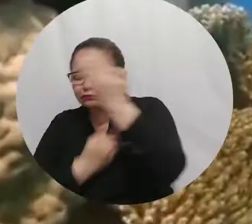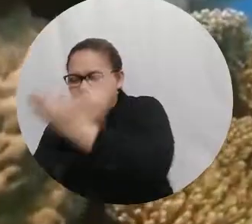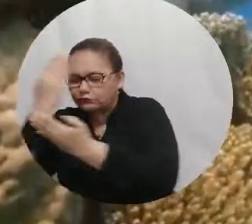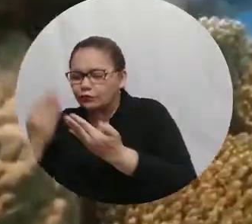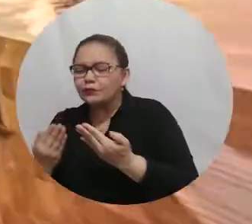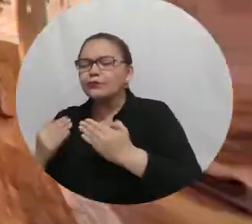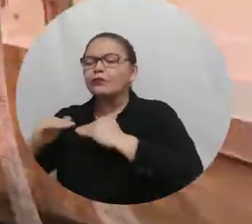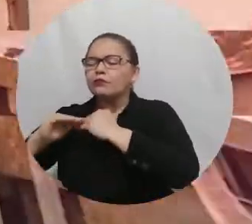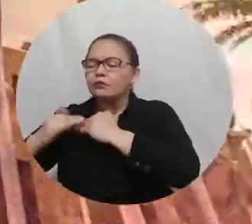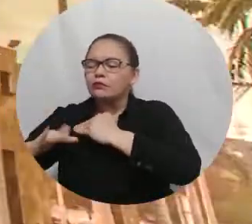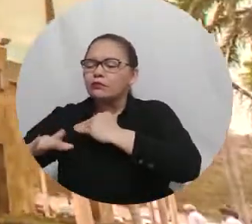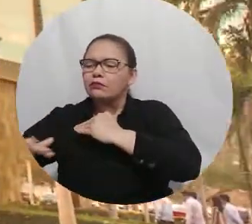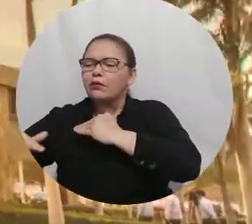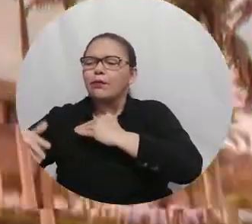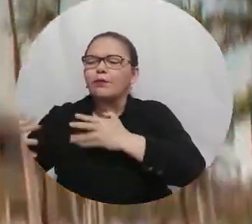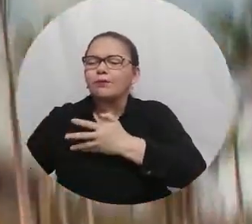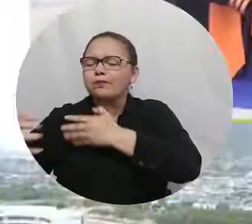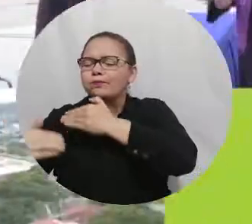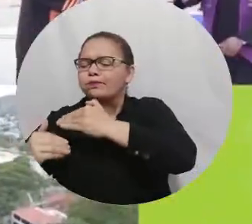marinos.